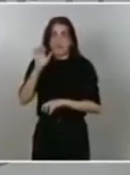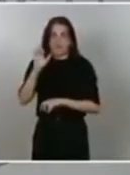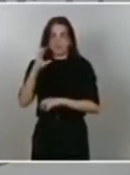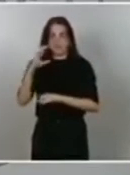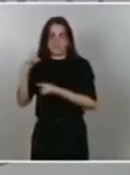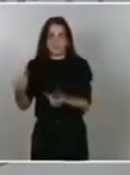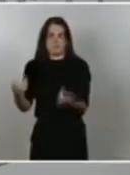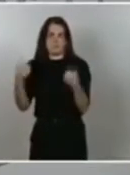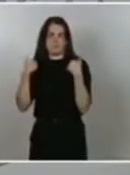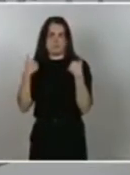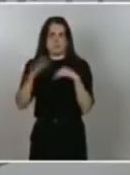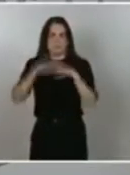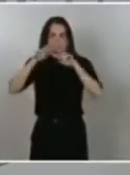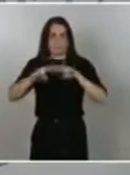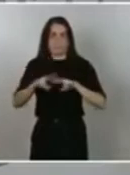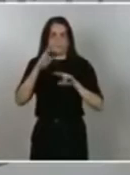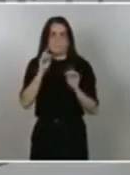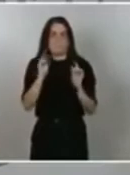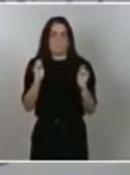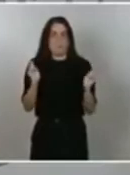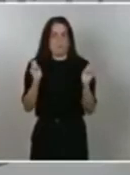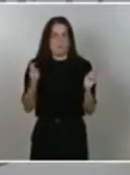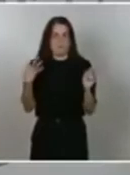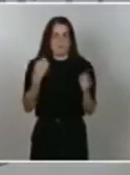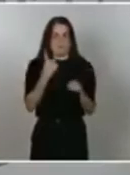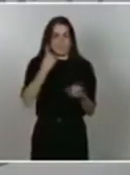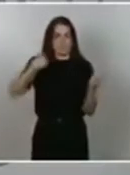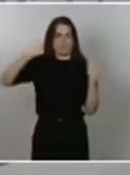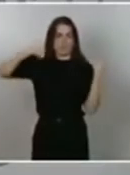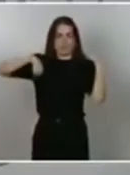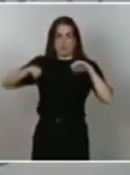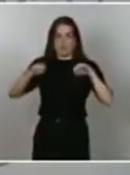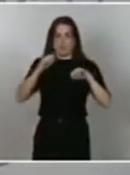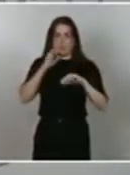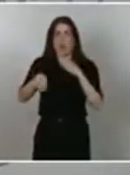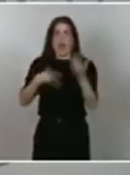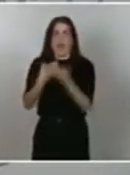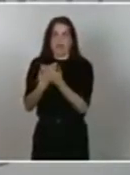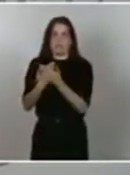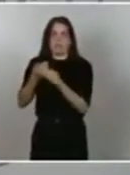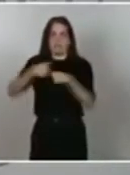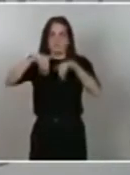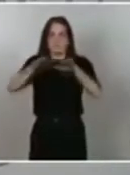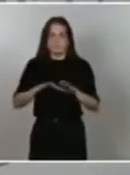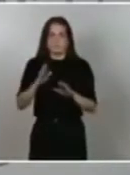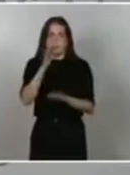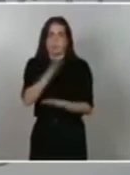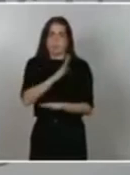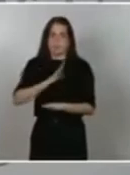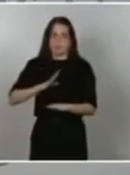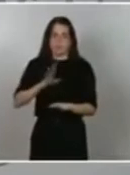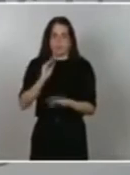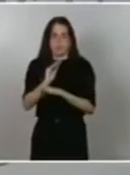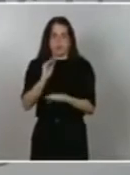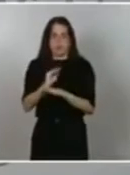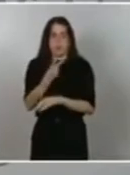precaución que guía todas nuestras actuaciones, hemos decidido la suspensión cautelar temporalmente, al menos en las dos próximas semanas,